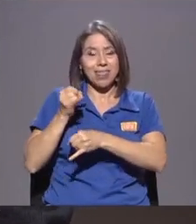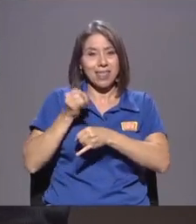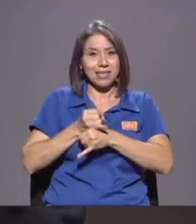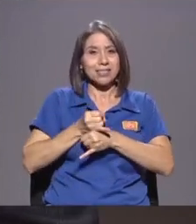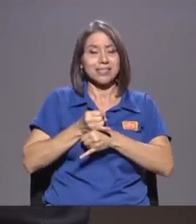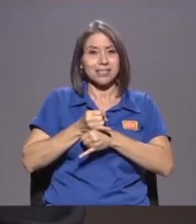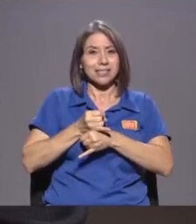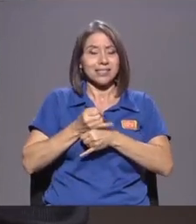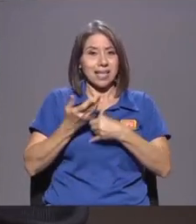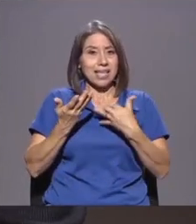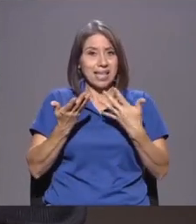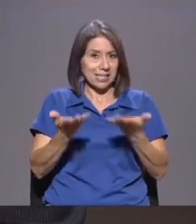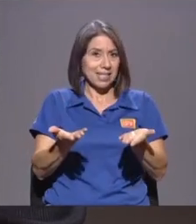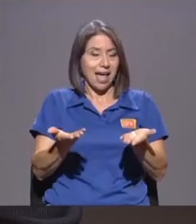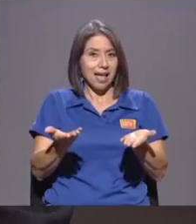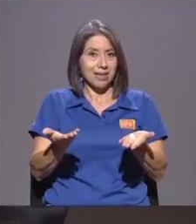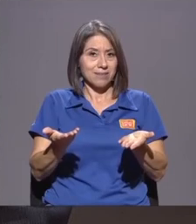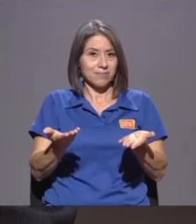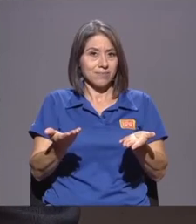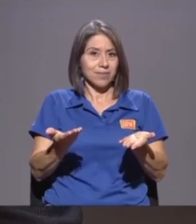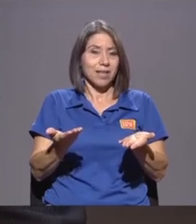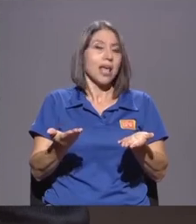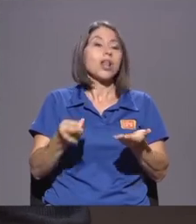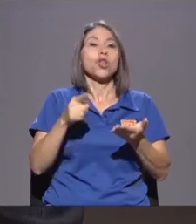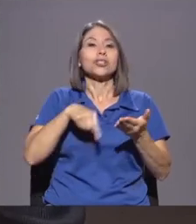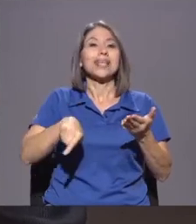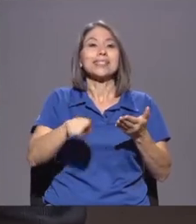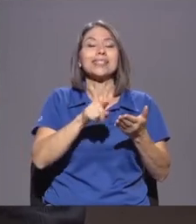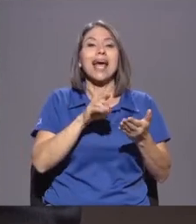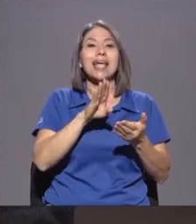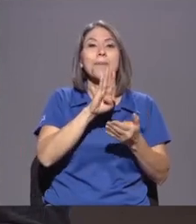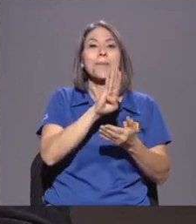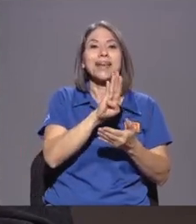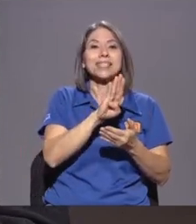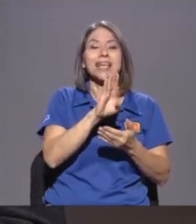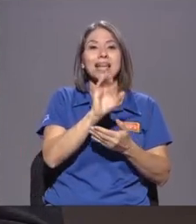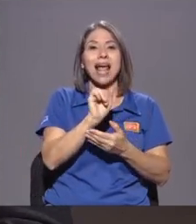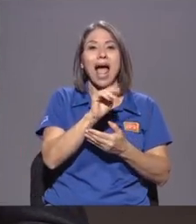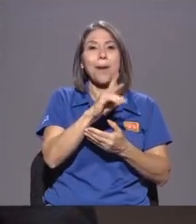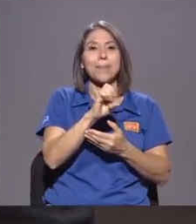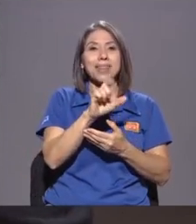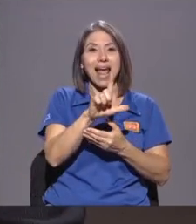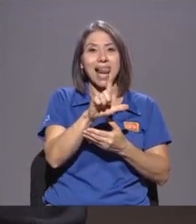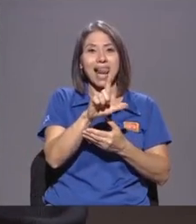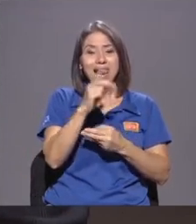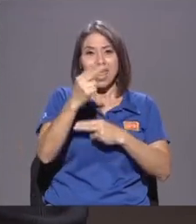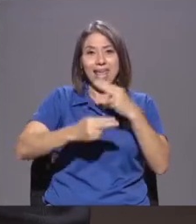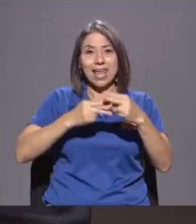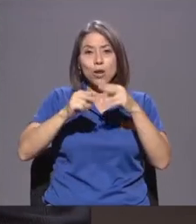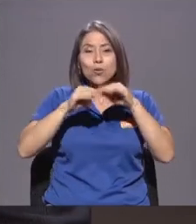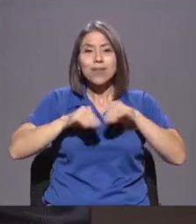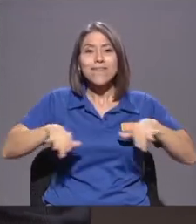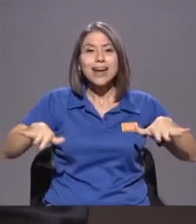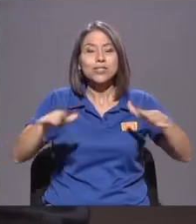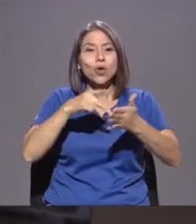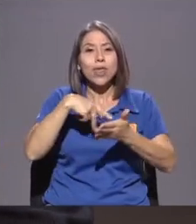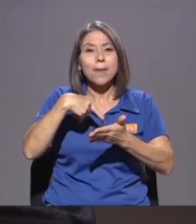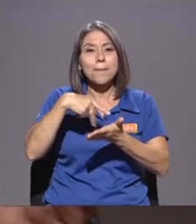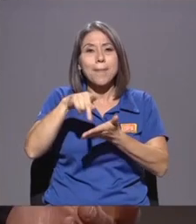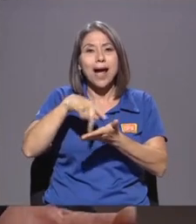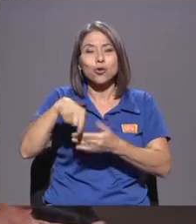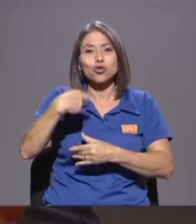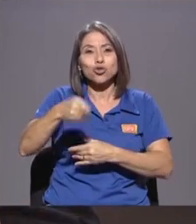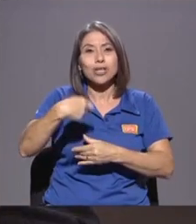Los Los que están Al Berge Capital En el En el En el universo De pagos Y estamos hablando De